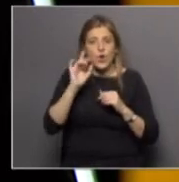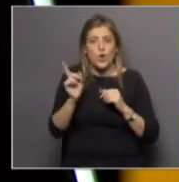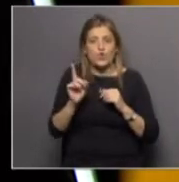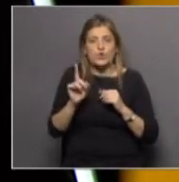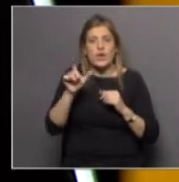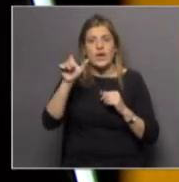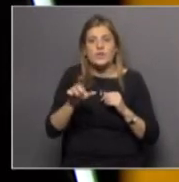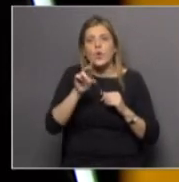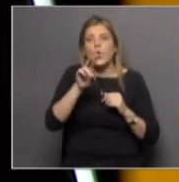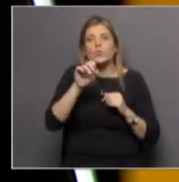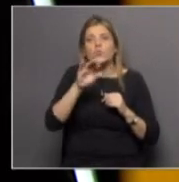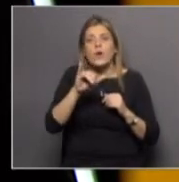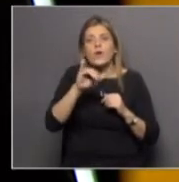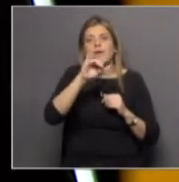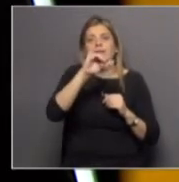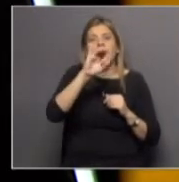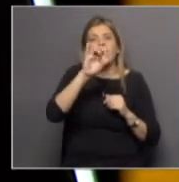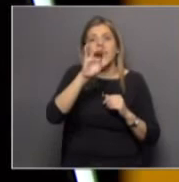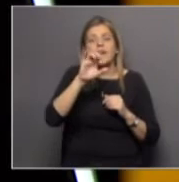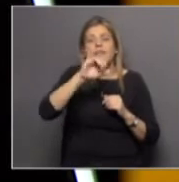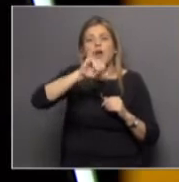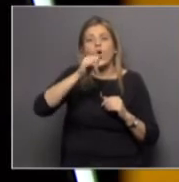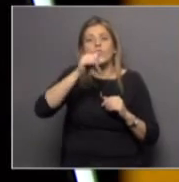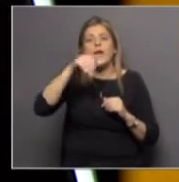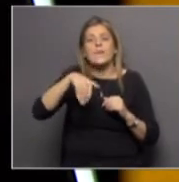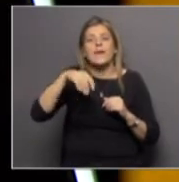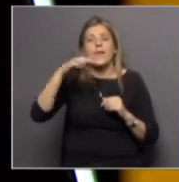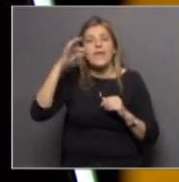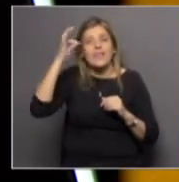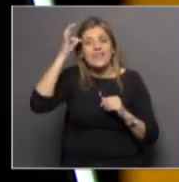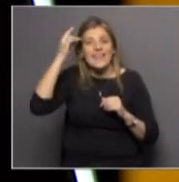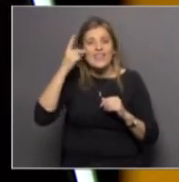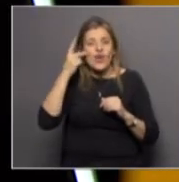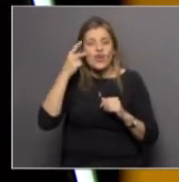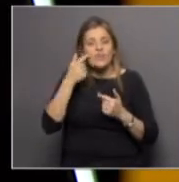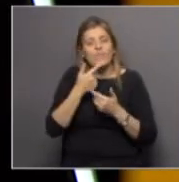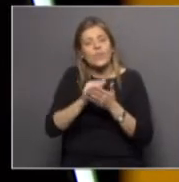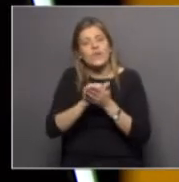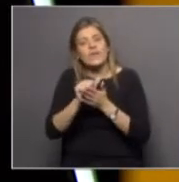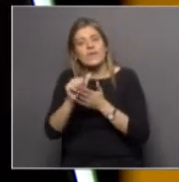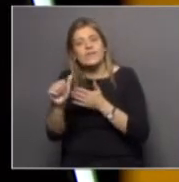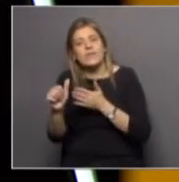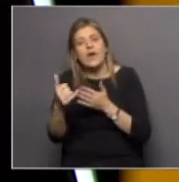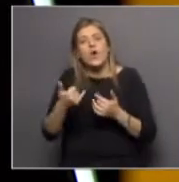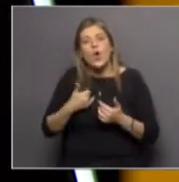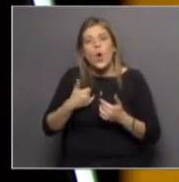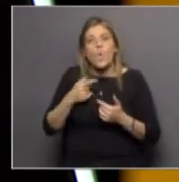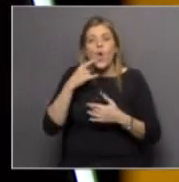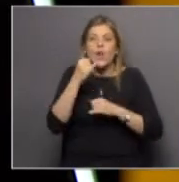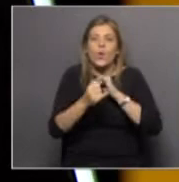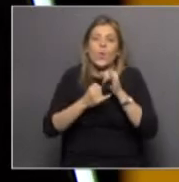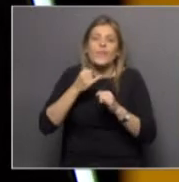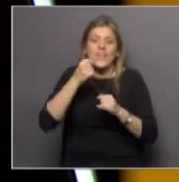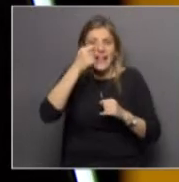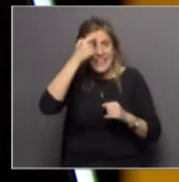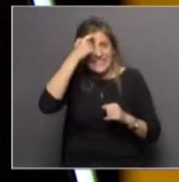usuario es Idiarte JM en tiktok y nos vamos con él una muestra de cómo nos cuenta la ciencia